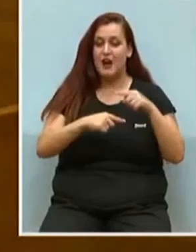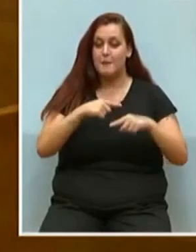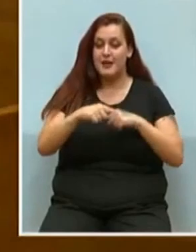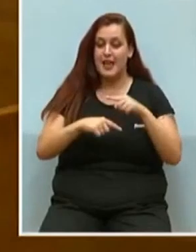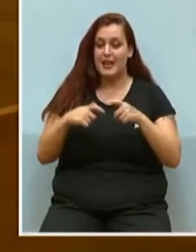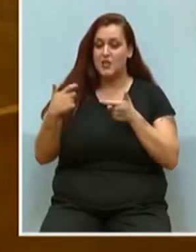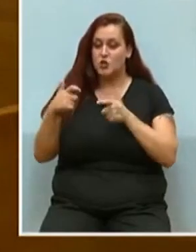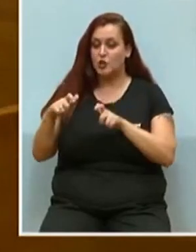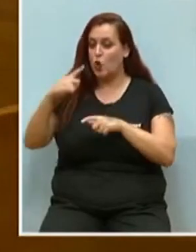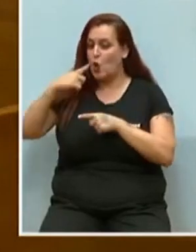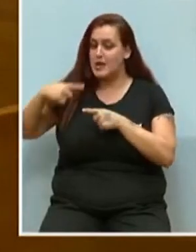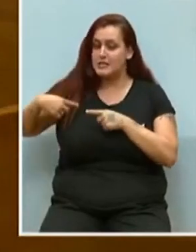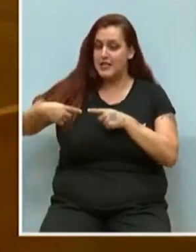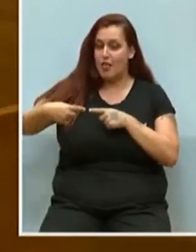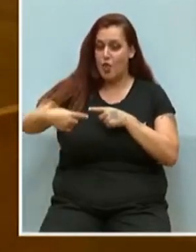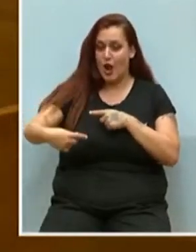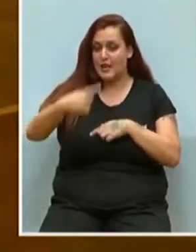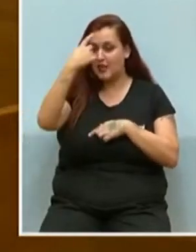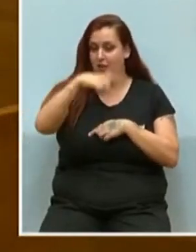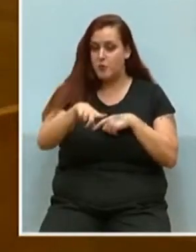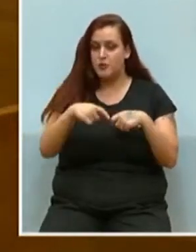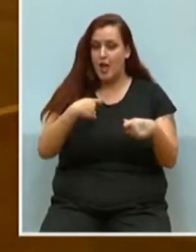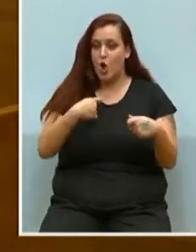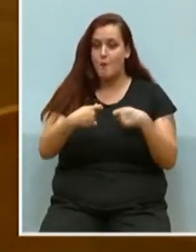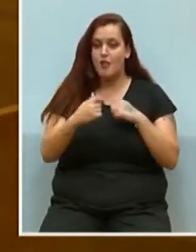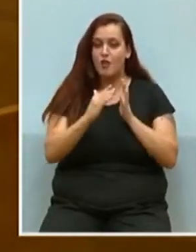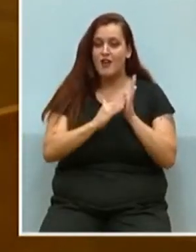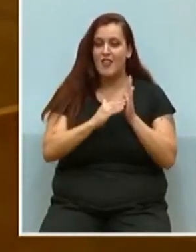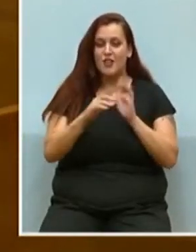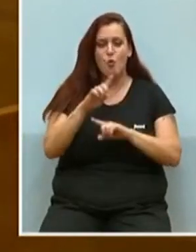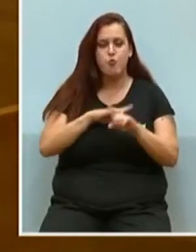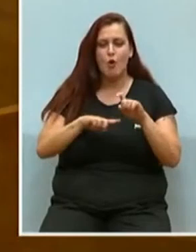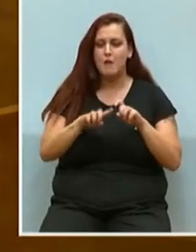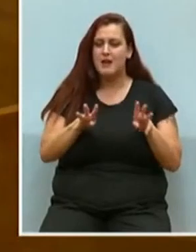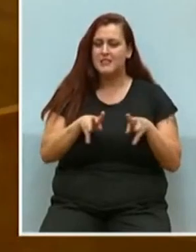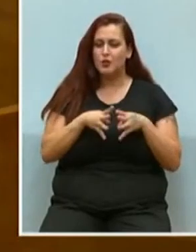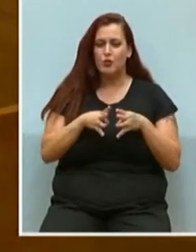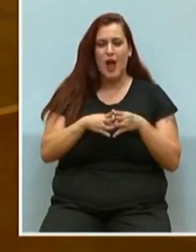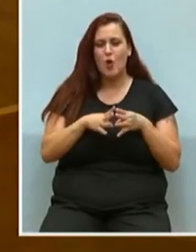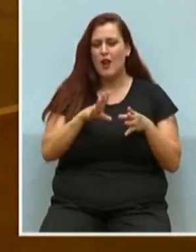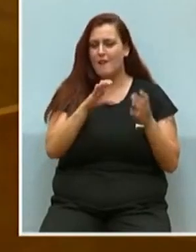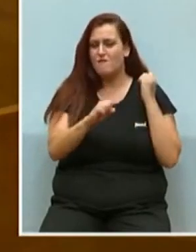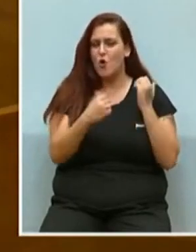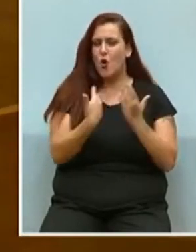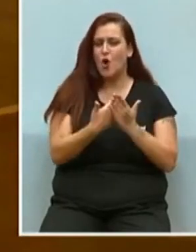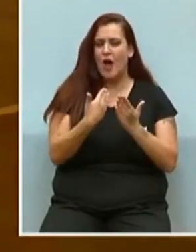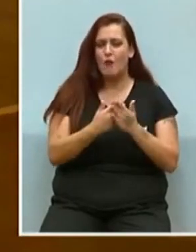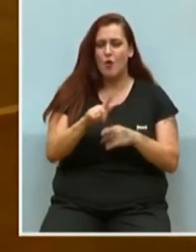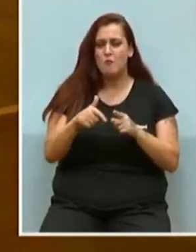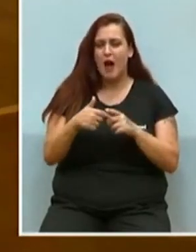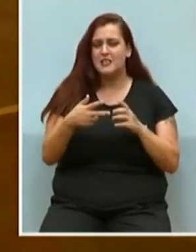tradicionales. Sabemos que el comercio valenciano tiene un problema estructural por la burocracia y el afán recaudatorio que le impone la